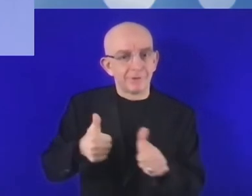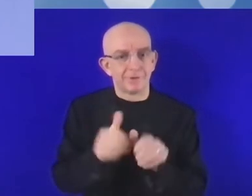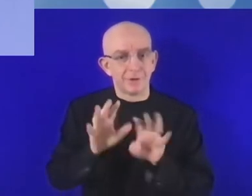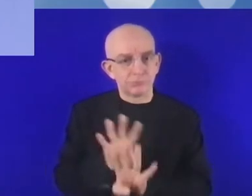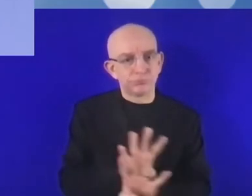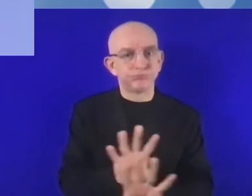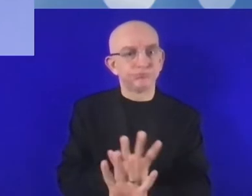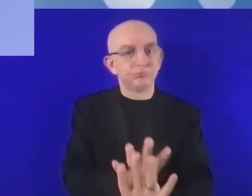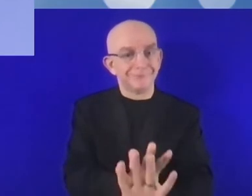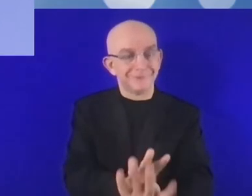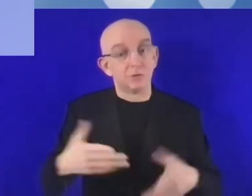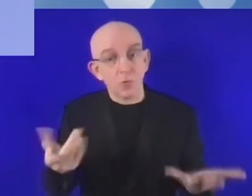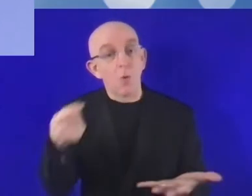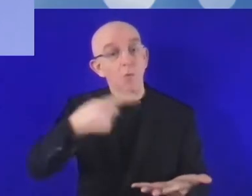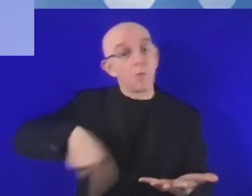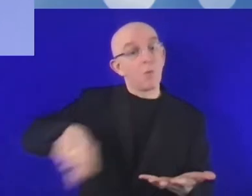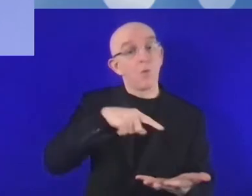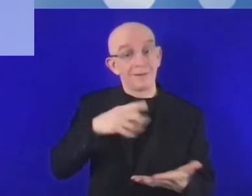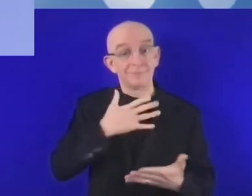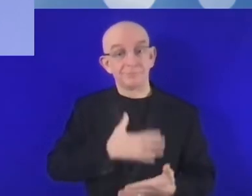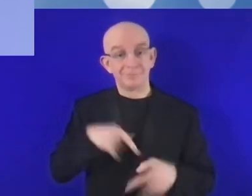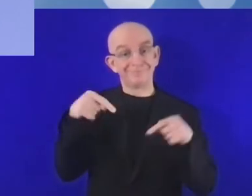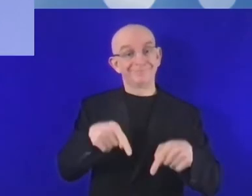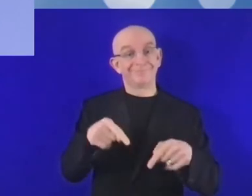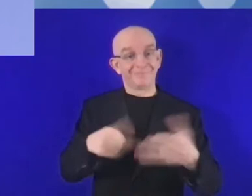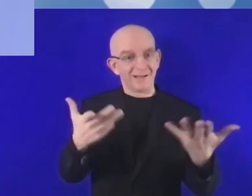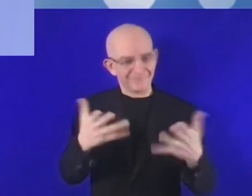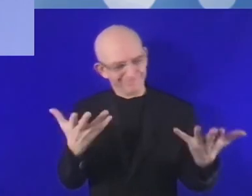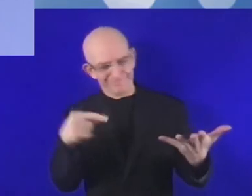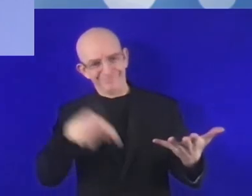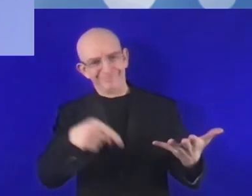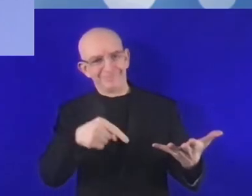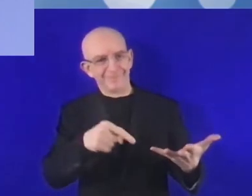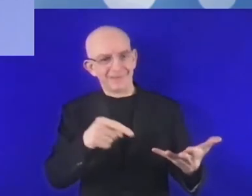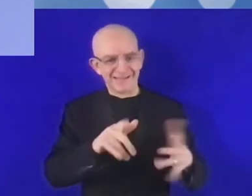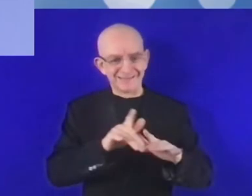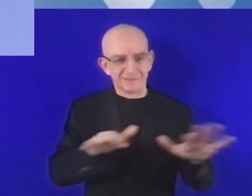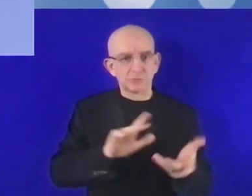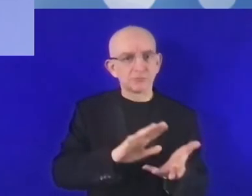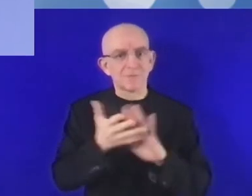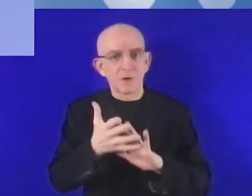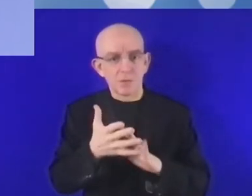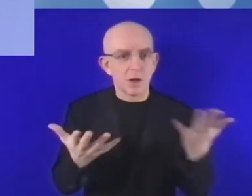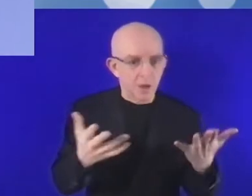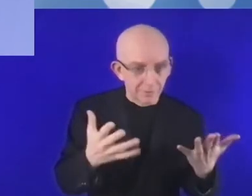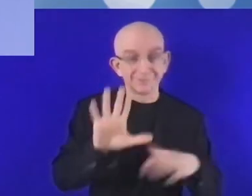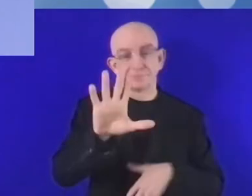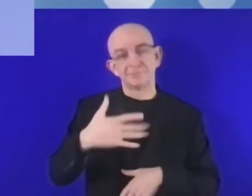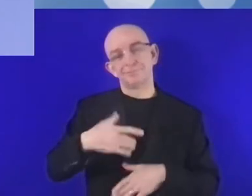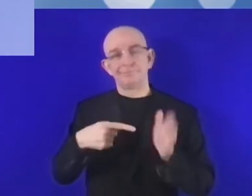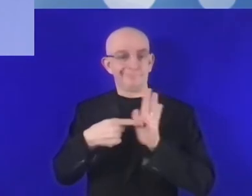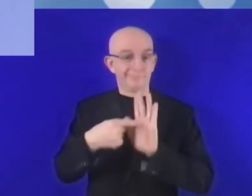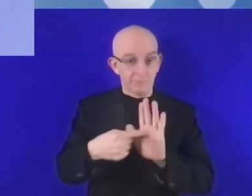Esto quiere decir que todos tenemos que reconocer esta necesidad de una